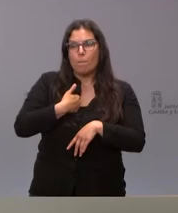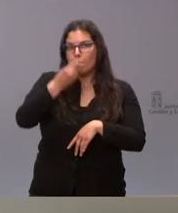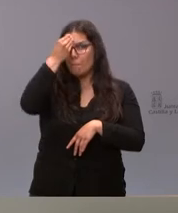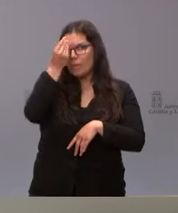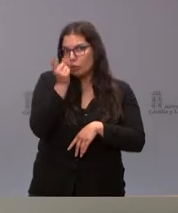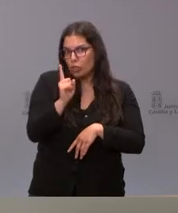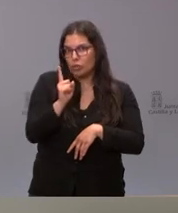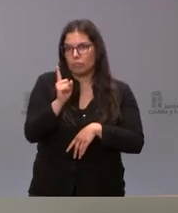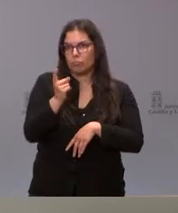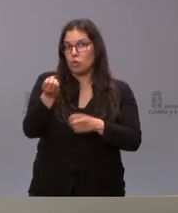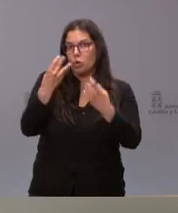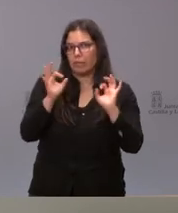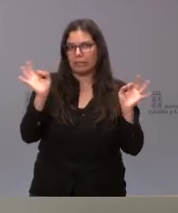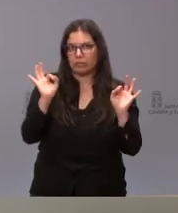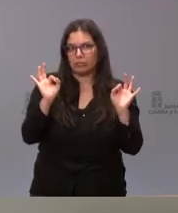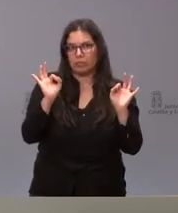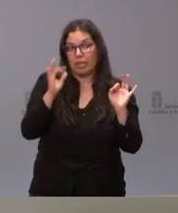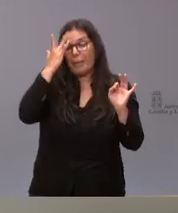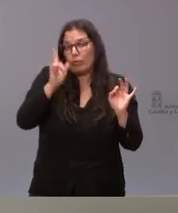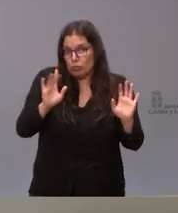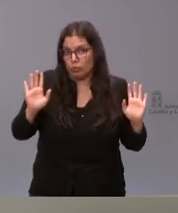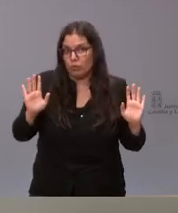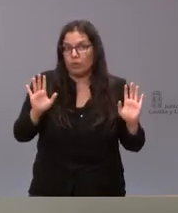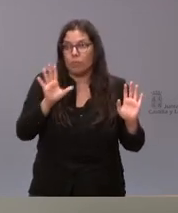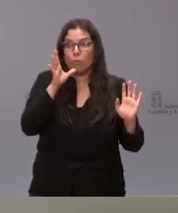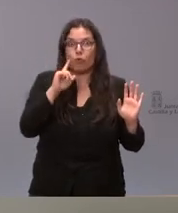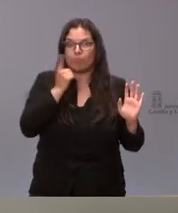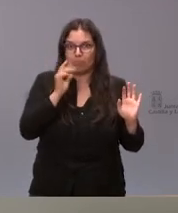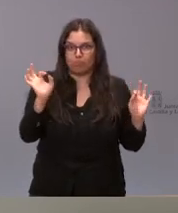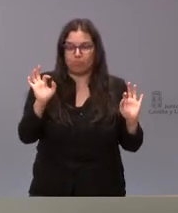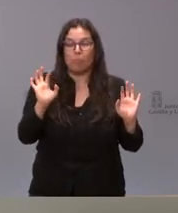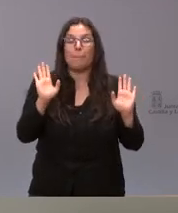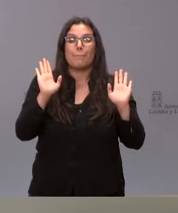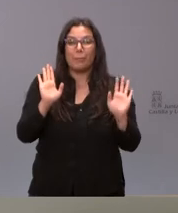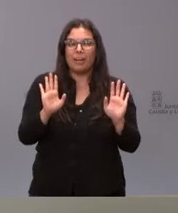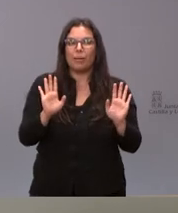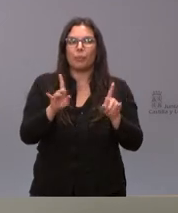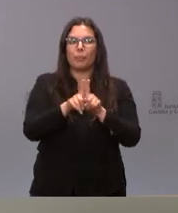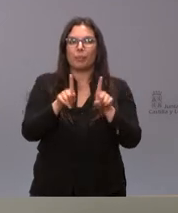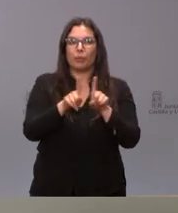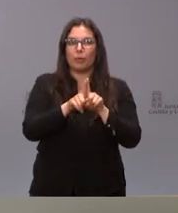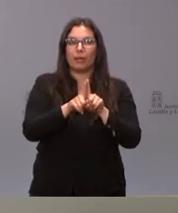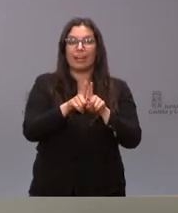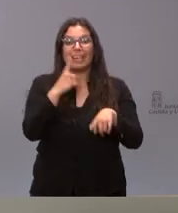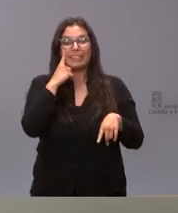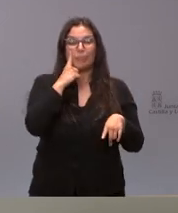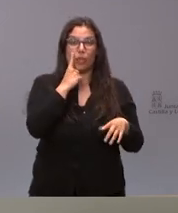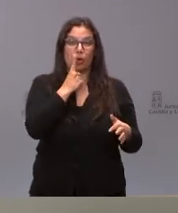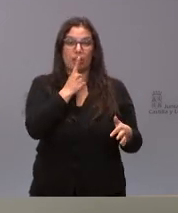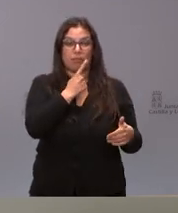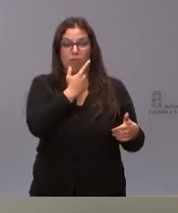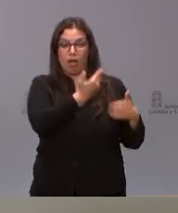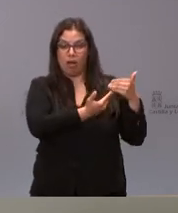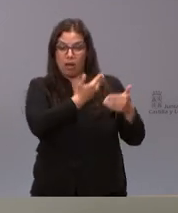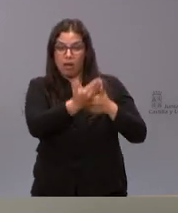deduzco por ello que no lo habrá habido porque no me lo comentaron pero en todo caso de las inspecciones que hemos hecho